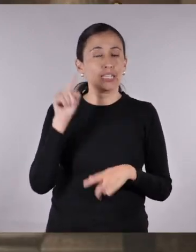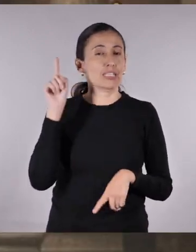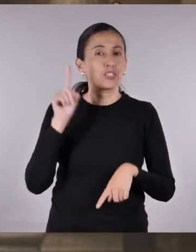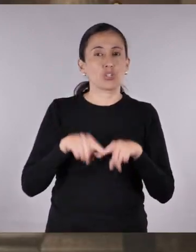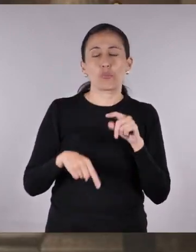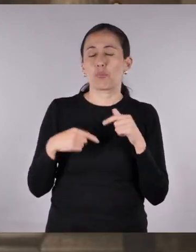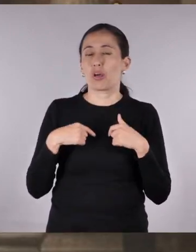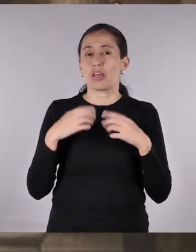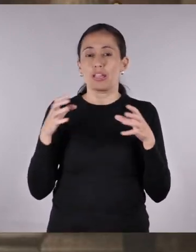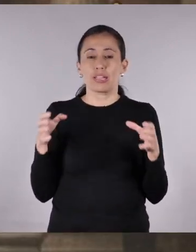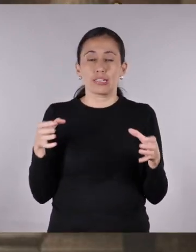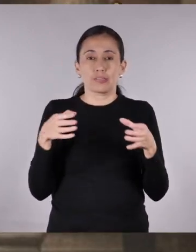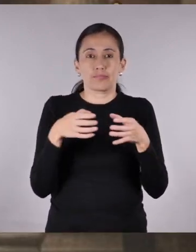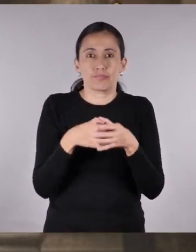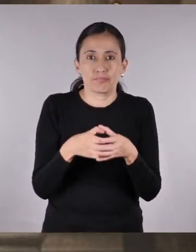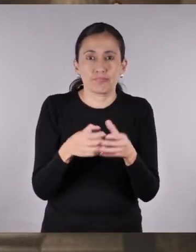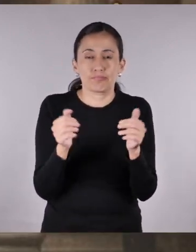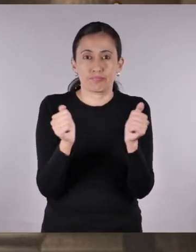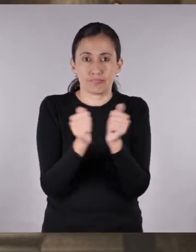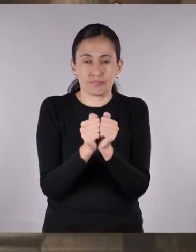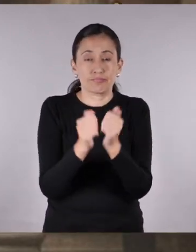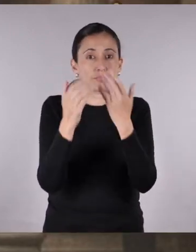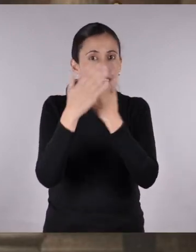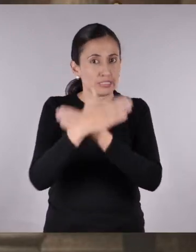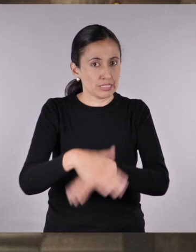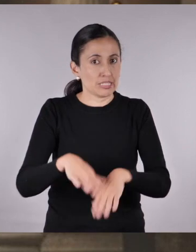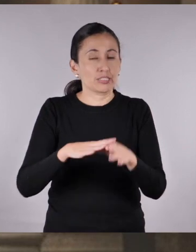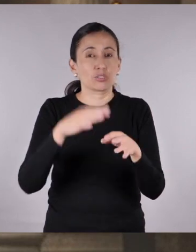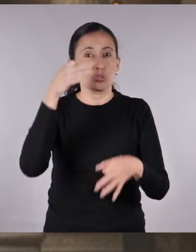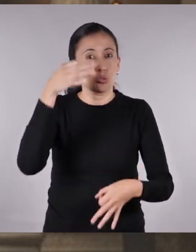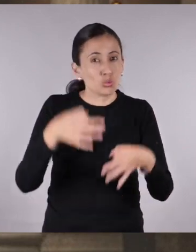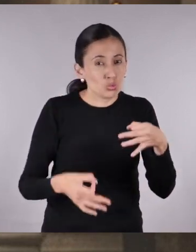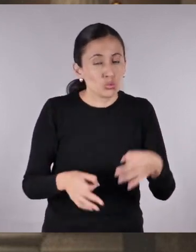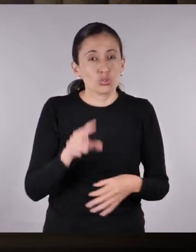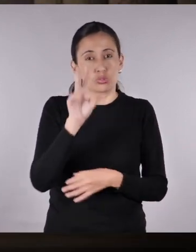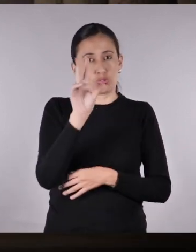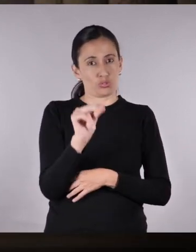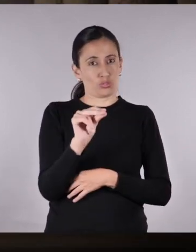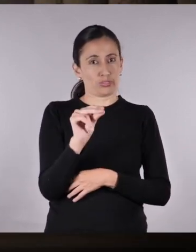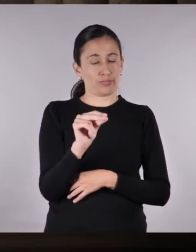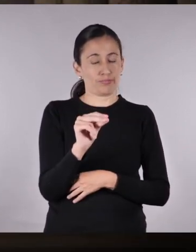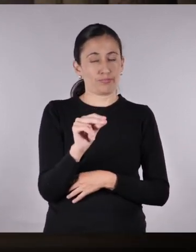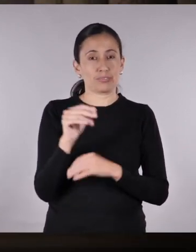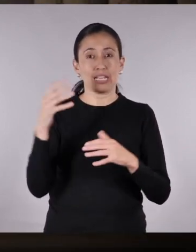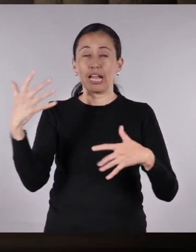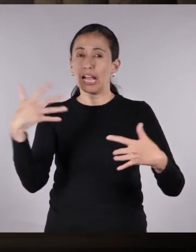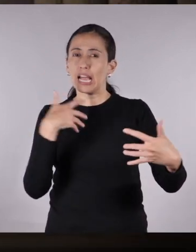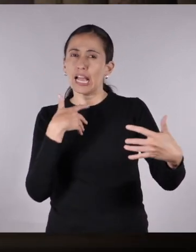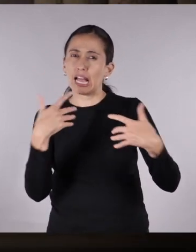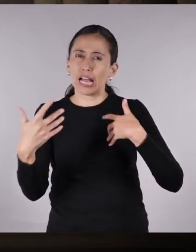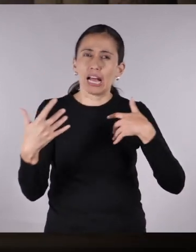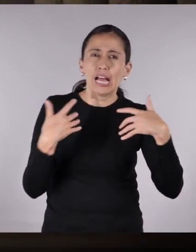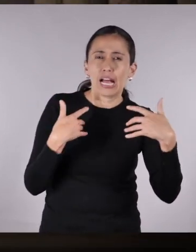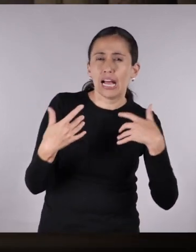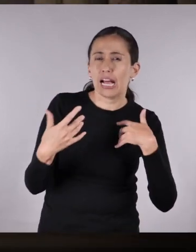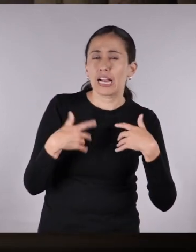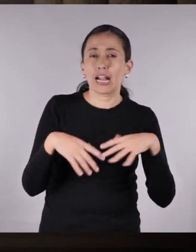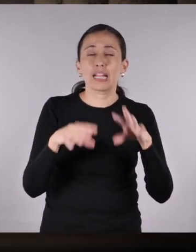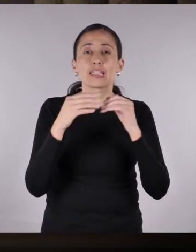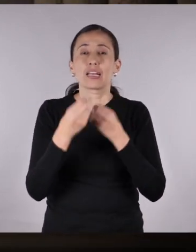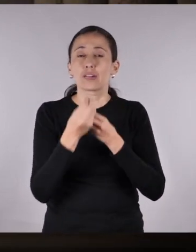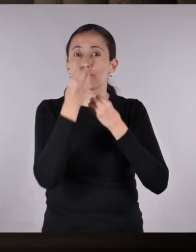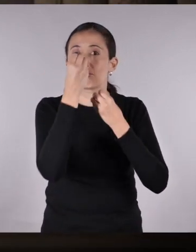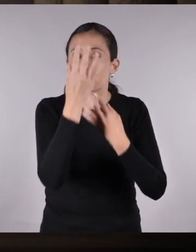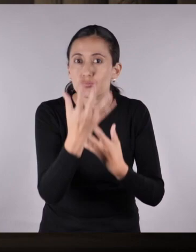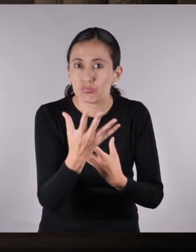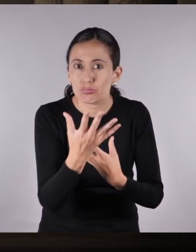Condenándolas a no ser asociadas a sus autoras. Y eso es injusto. El arte, por sobre todas las cosas, debería